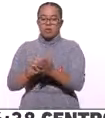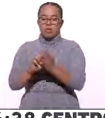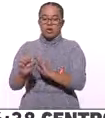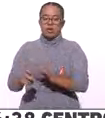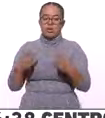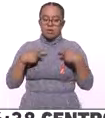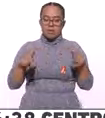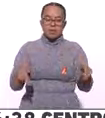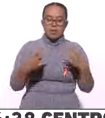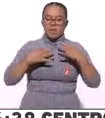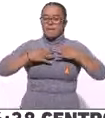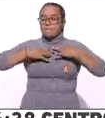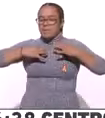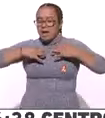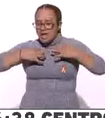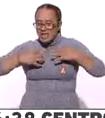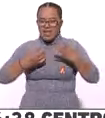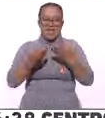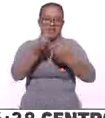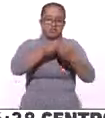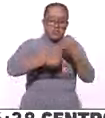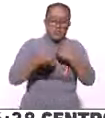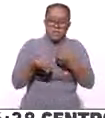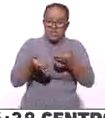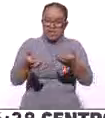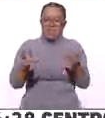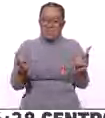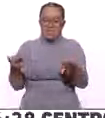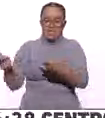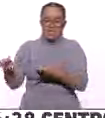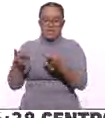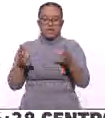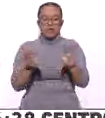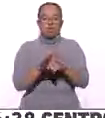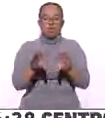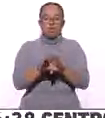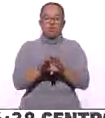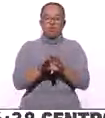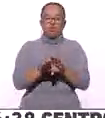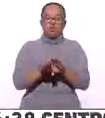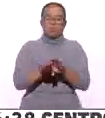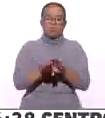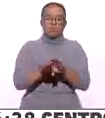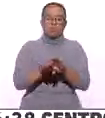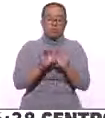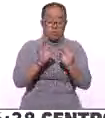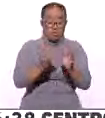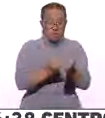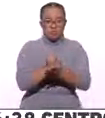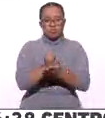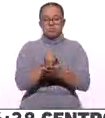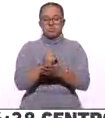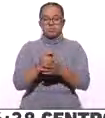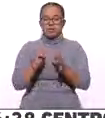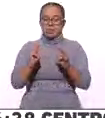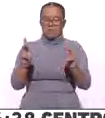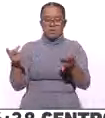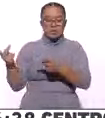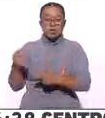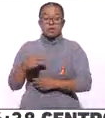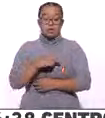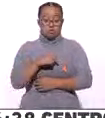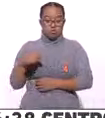venden los souvenirs, las trayeras y los alimentos ahí de manera pues informal, cosa que nosotros somos